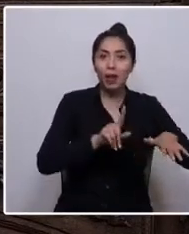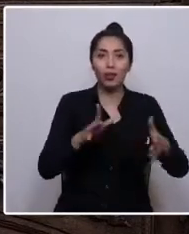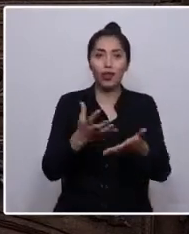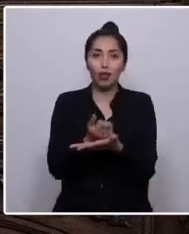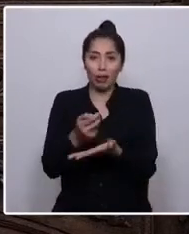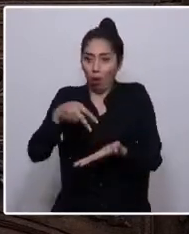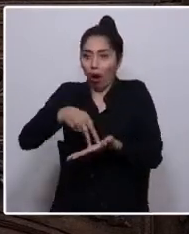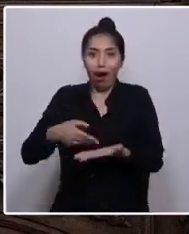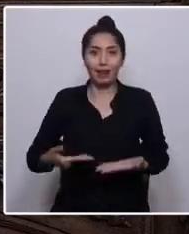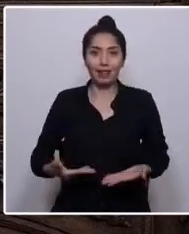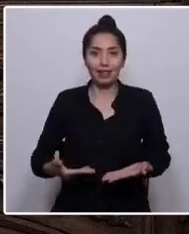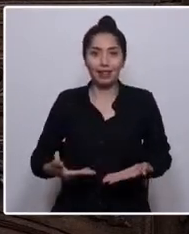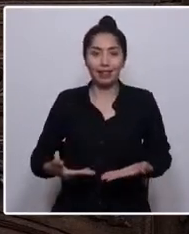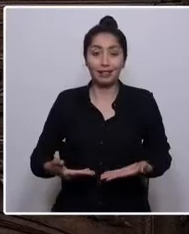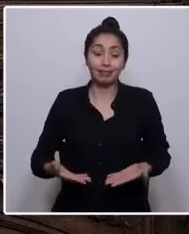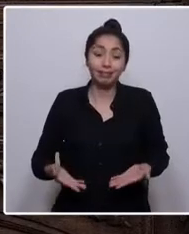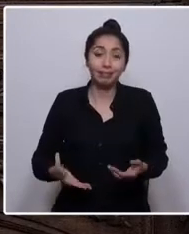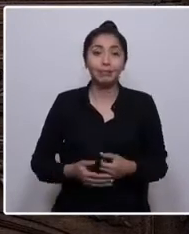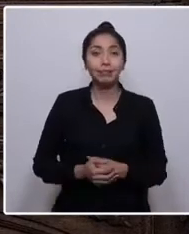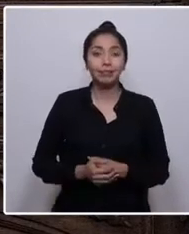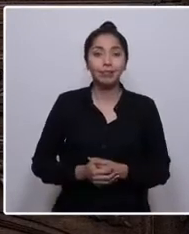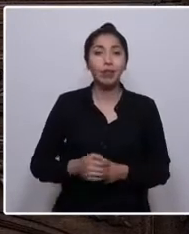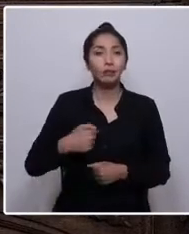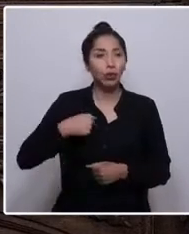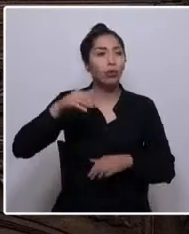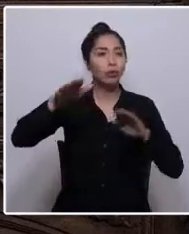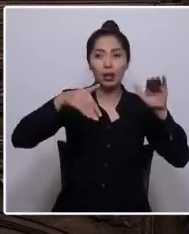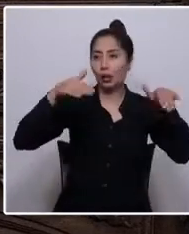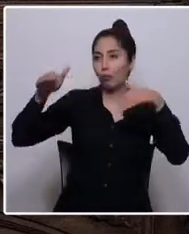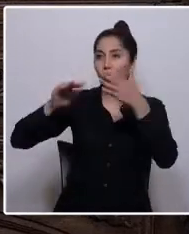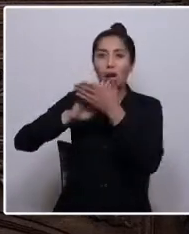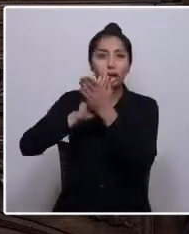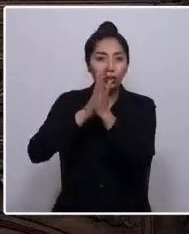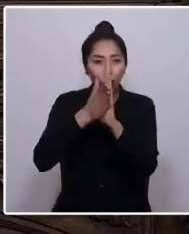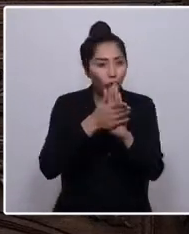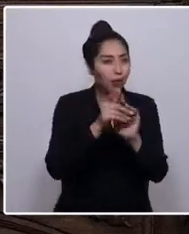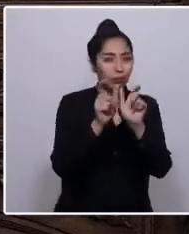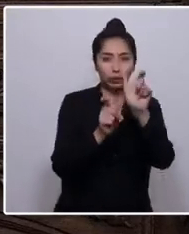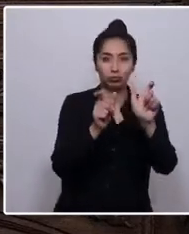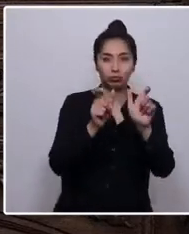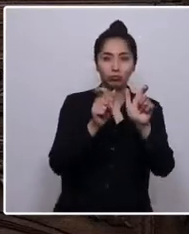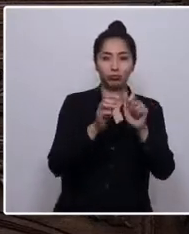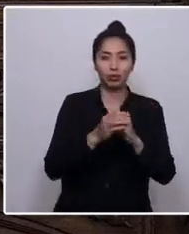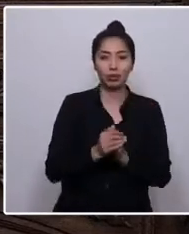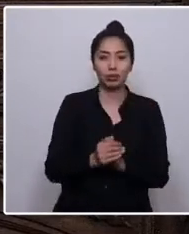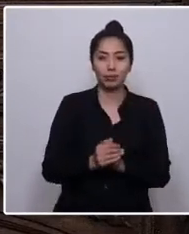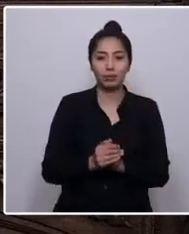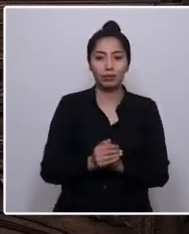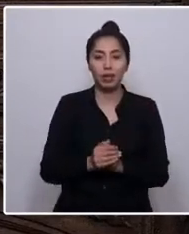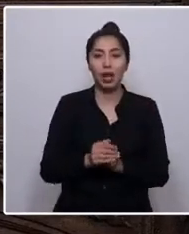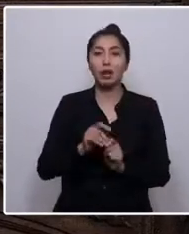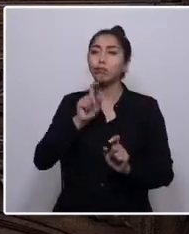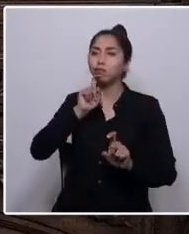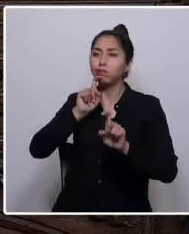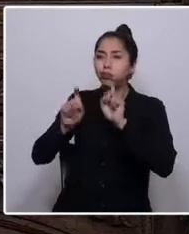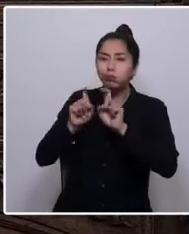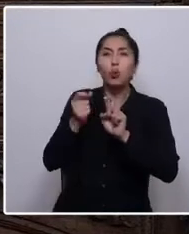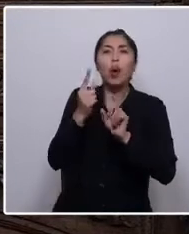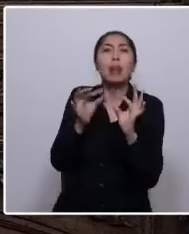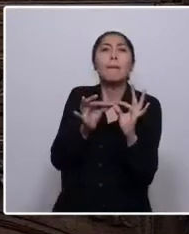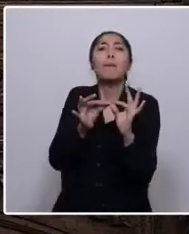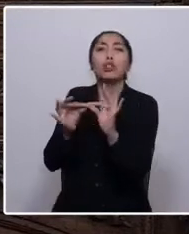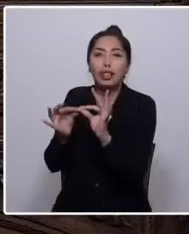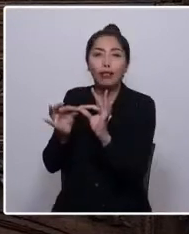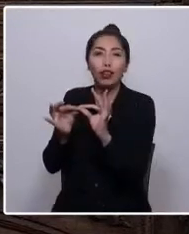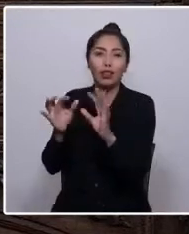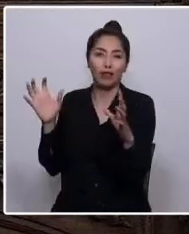Llamo a todos a condenar la causa de la violencia, que